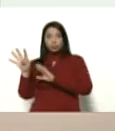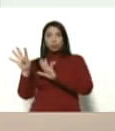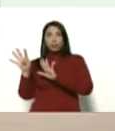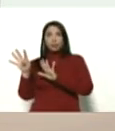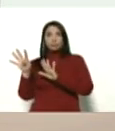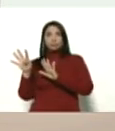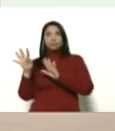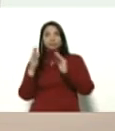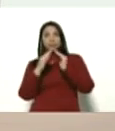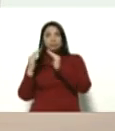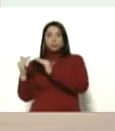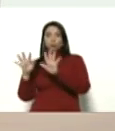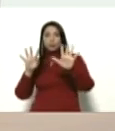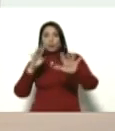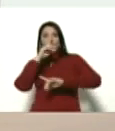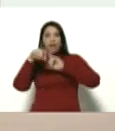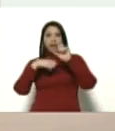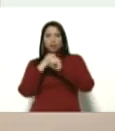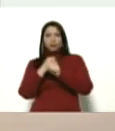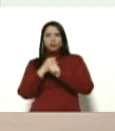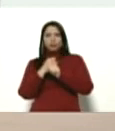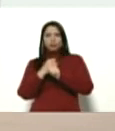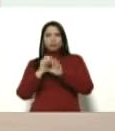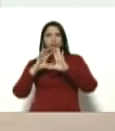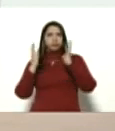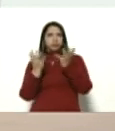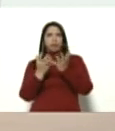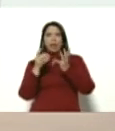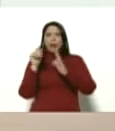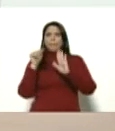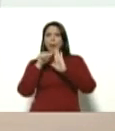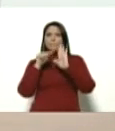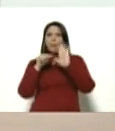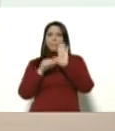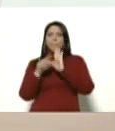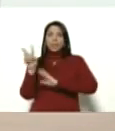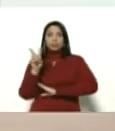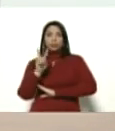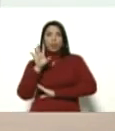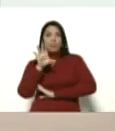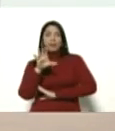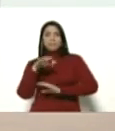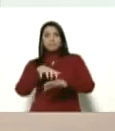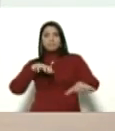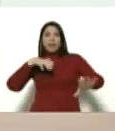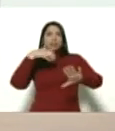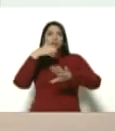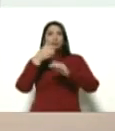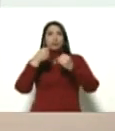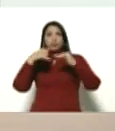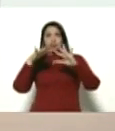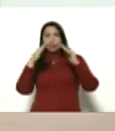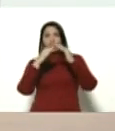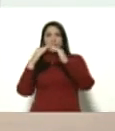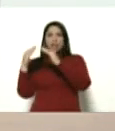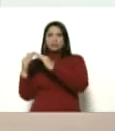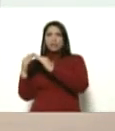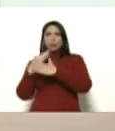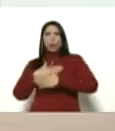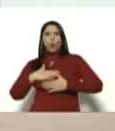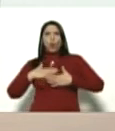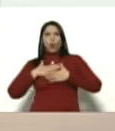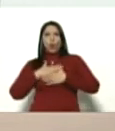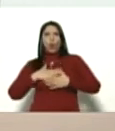años, récord mundial. Venezuela, el país con mayor número de viviendas cómodas,